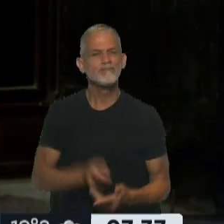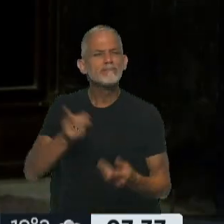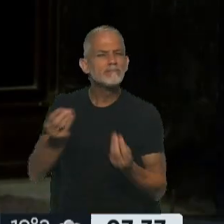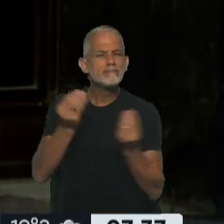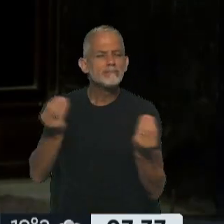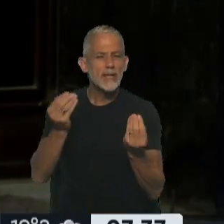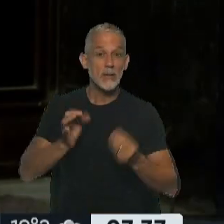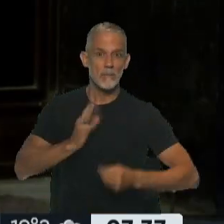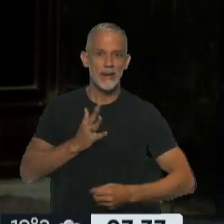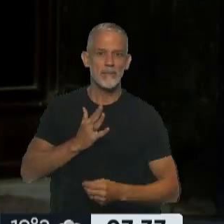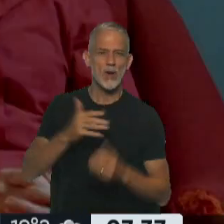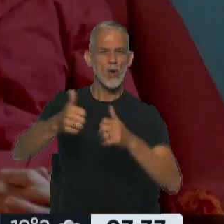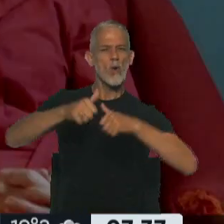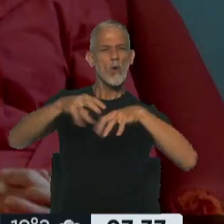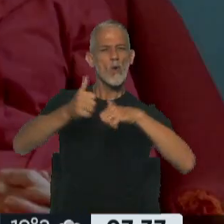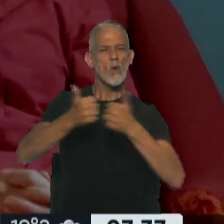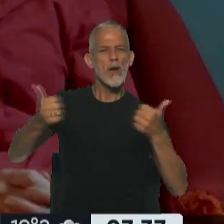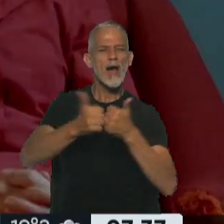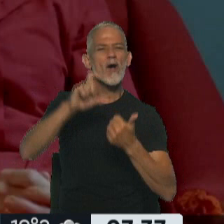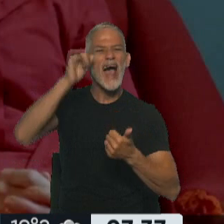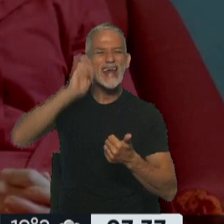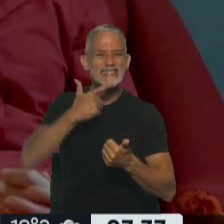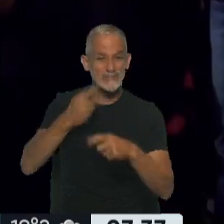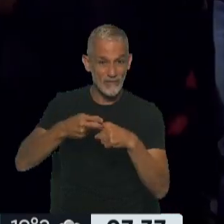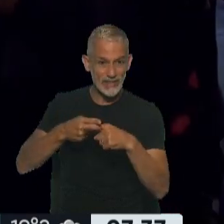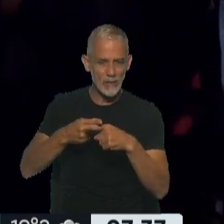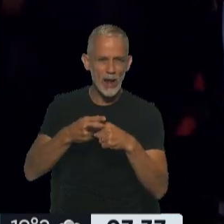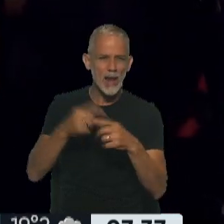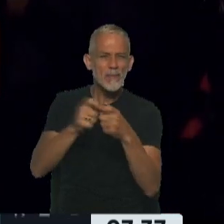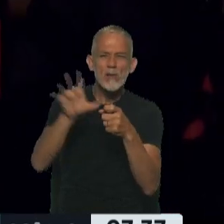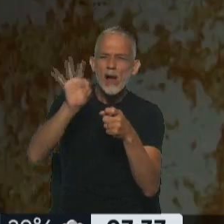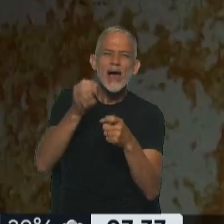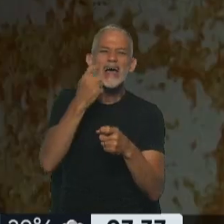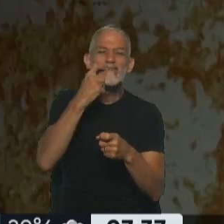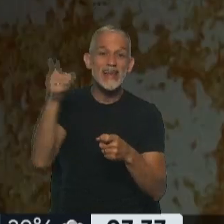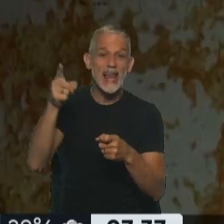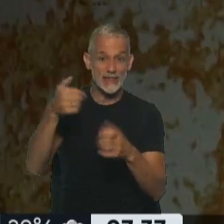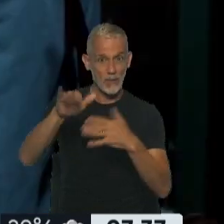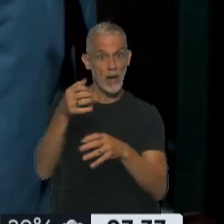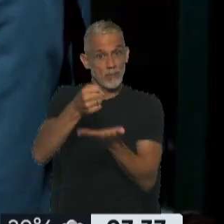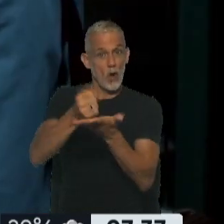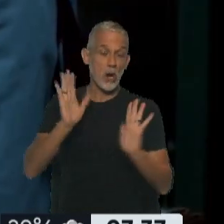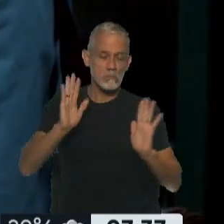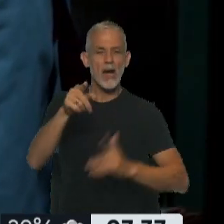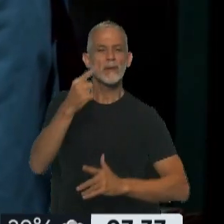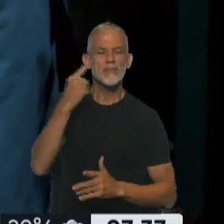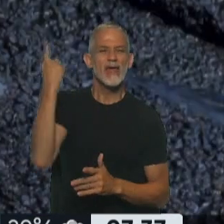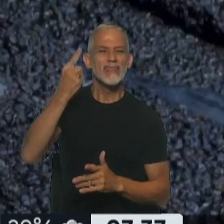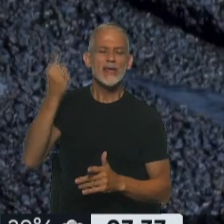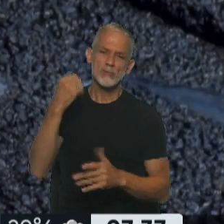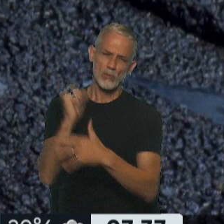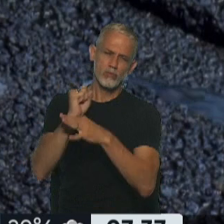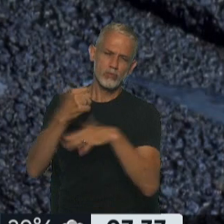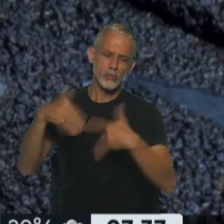llega con el premio del jurado del Festival de Cannes, y que es la película seleccionada por Finlandia para los próximos Oscars. Con el director Aki Kaurismaki, que